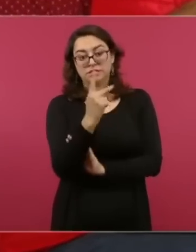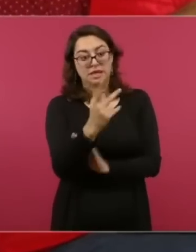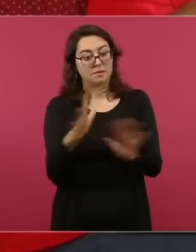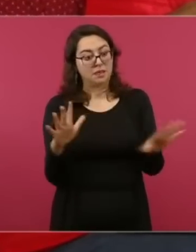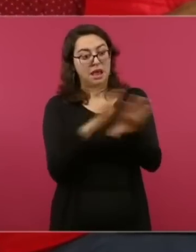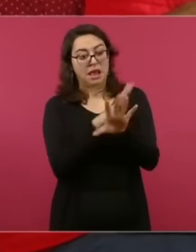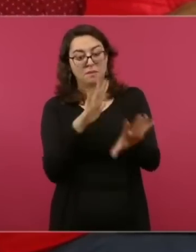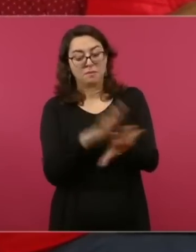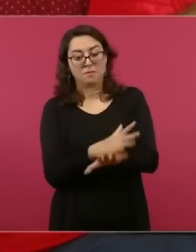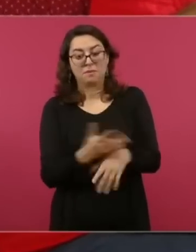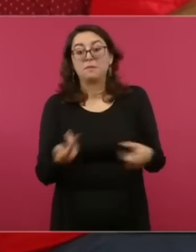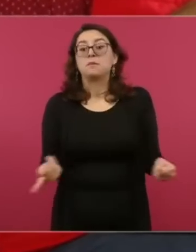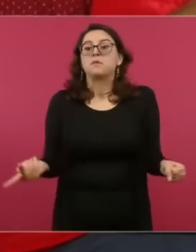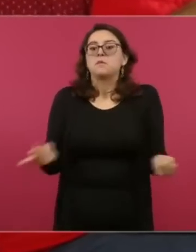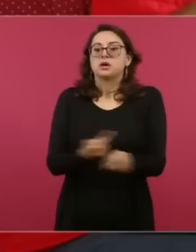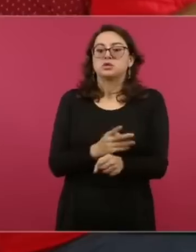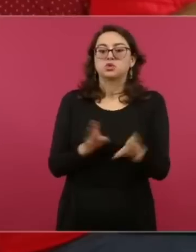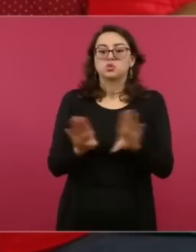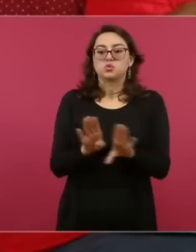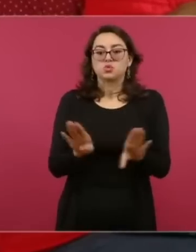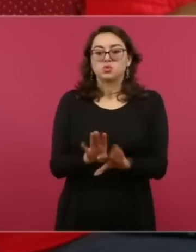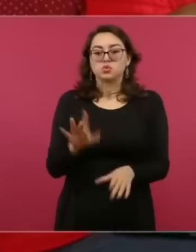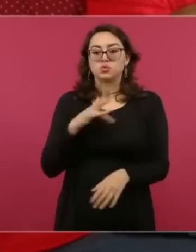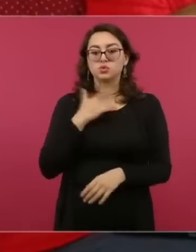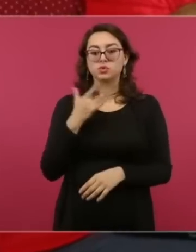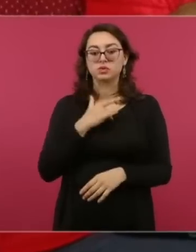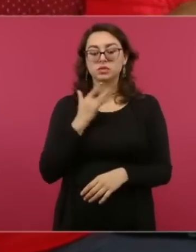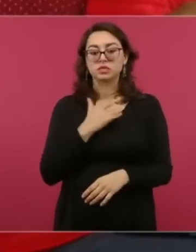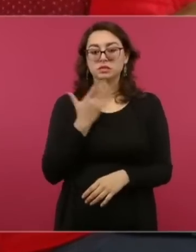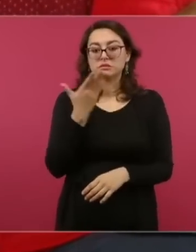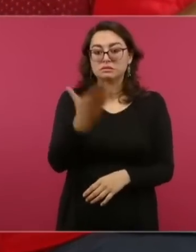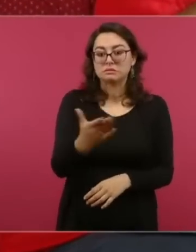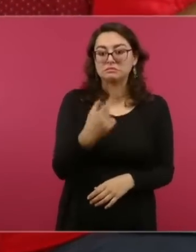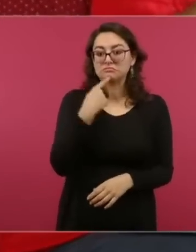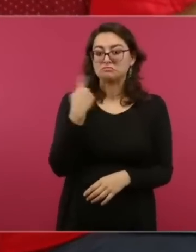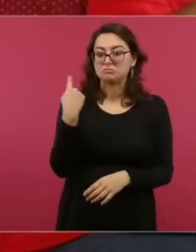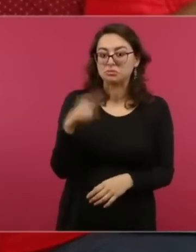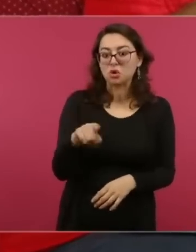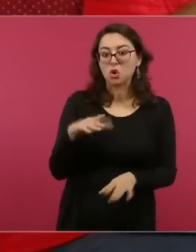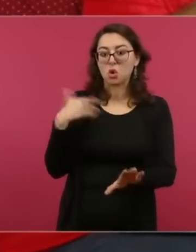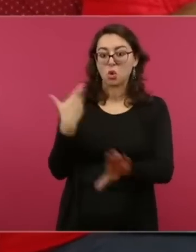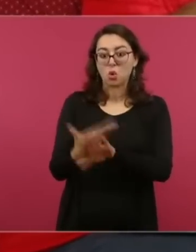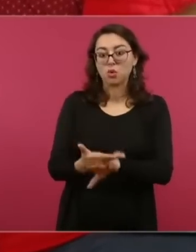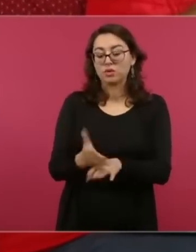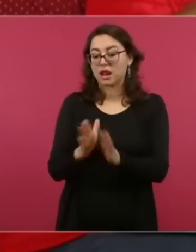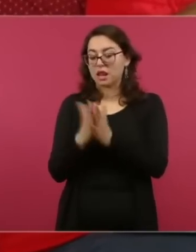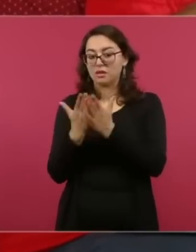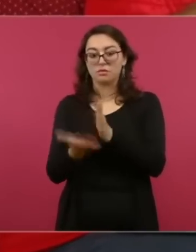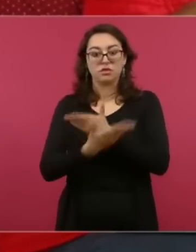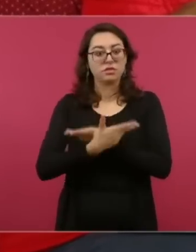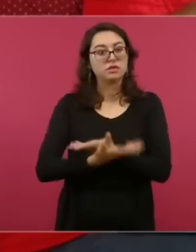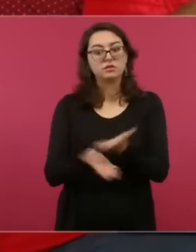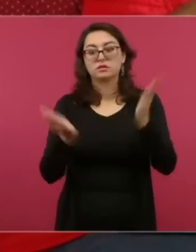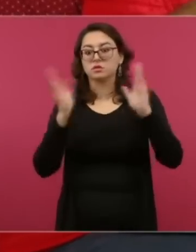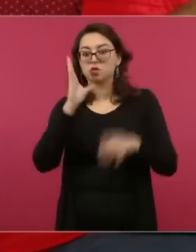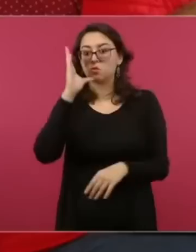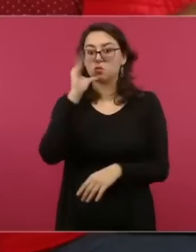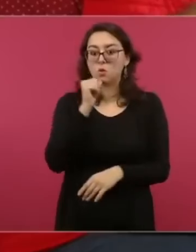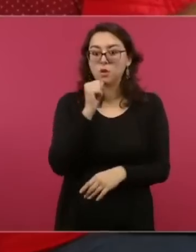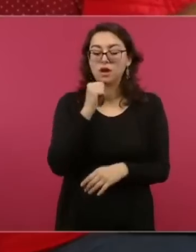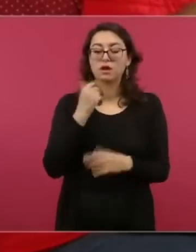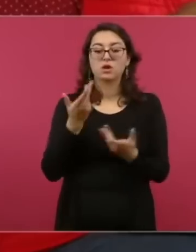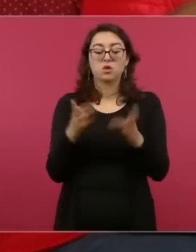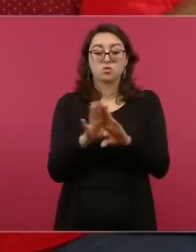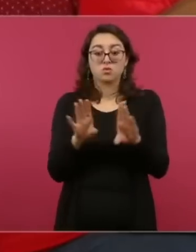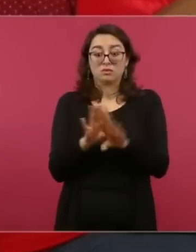amparos hay, cuál es el estatus jurídico que tienen, si hay alguna orden judicial para que no se distribuyan los libros, si